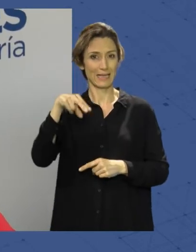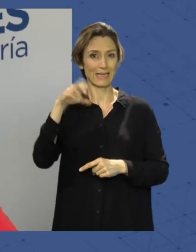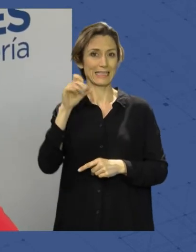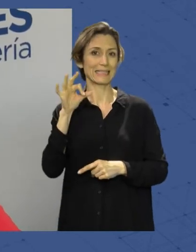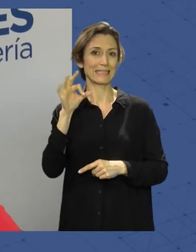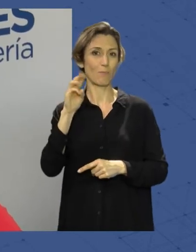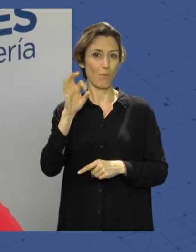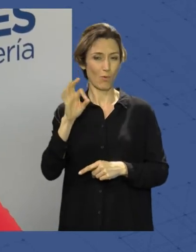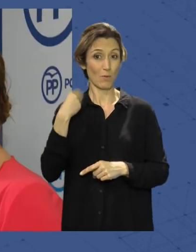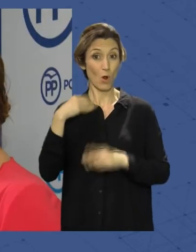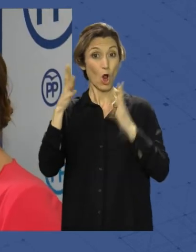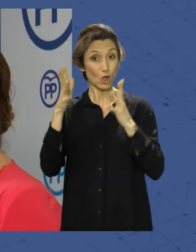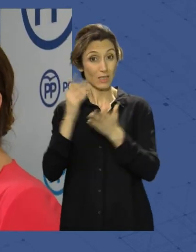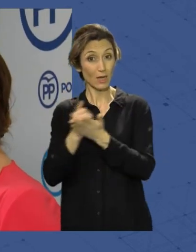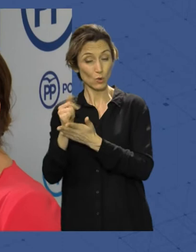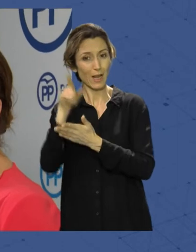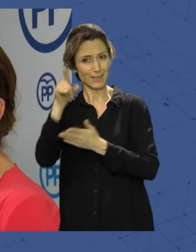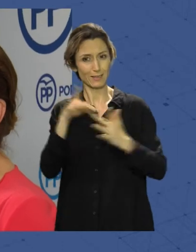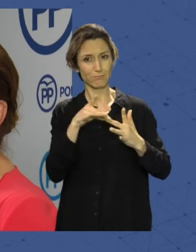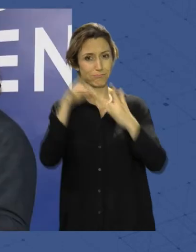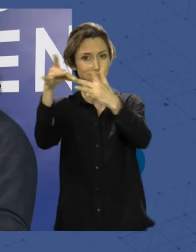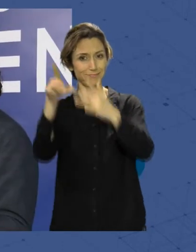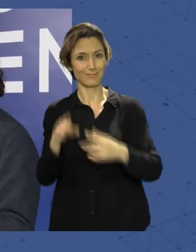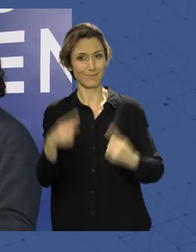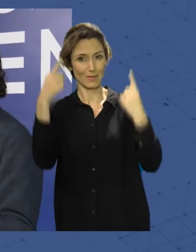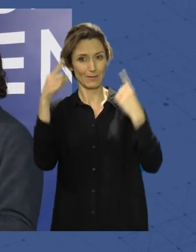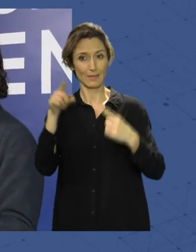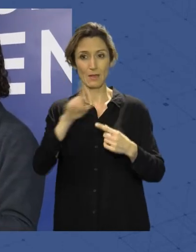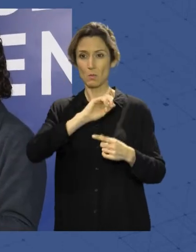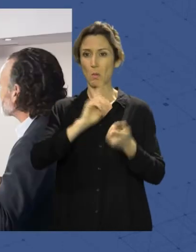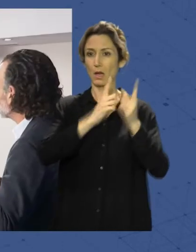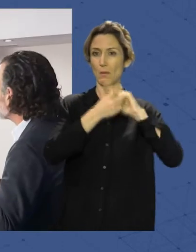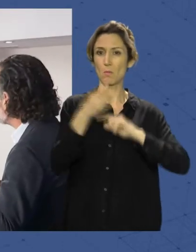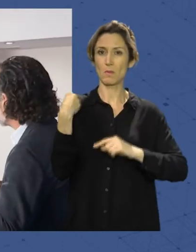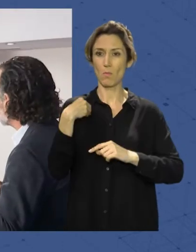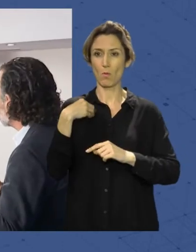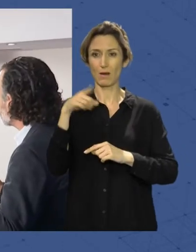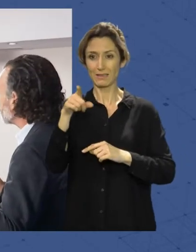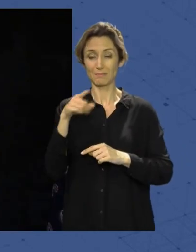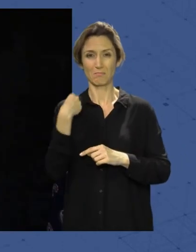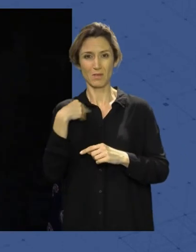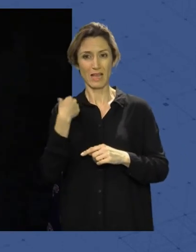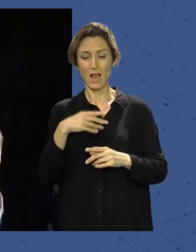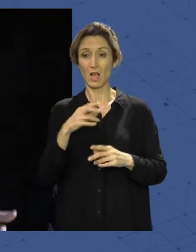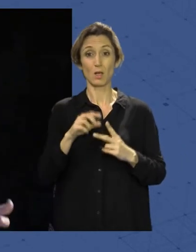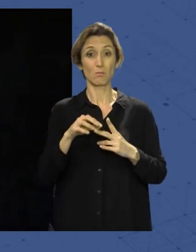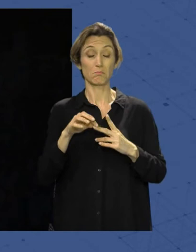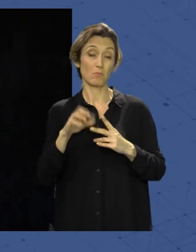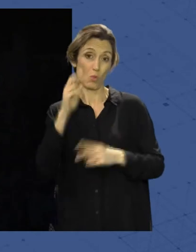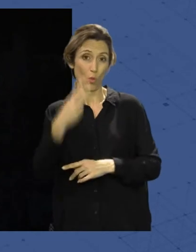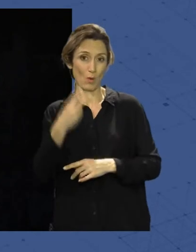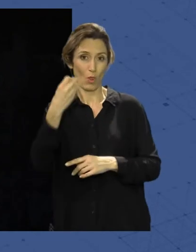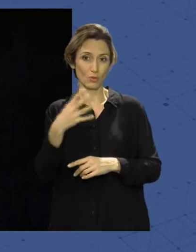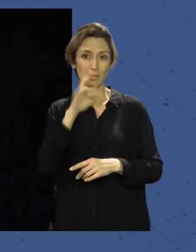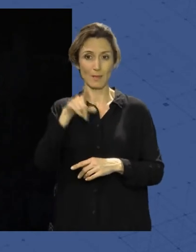repite, pero esta vez encabezando la lista. Tampoco hay cambios con Pablo Denzal, que vuelve a aparecer como número dos. Maribel